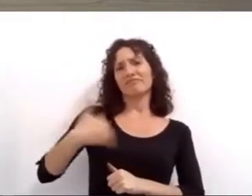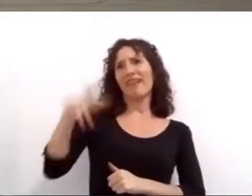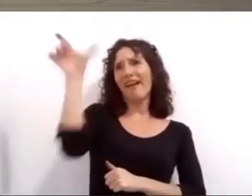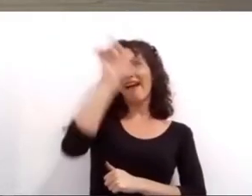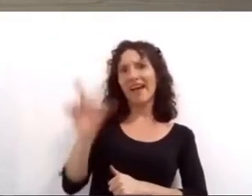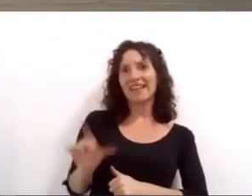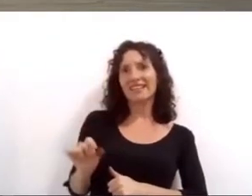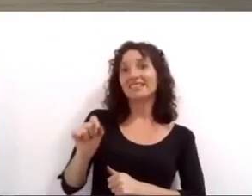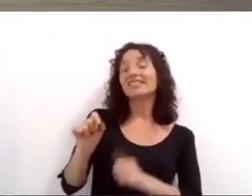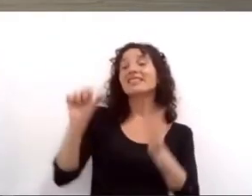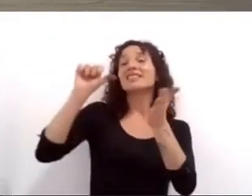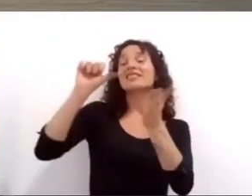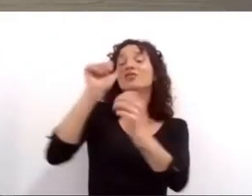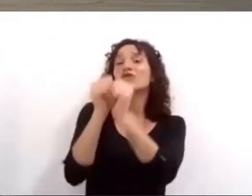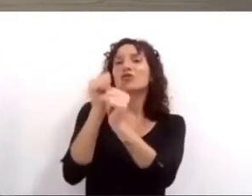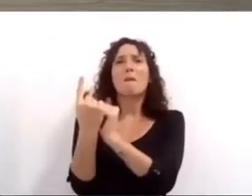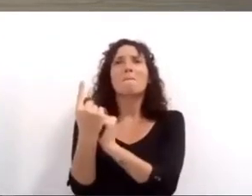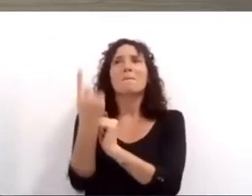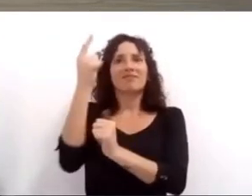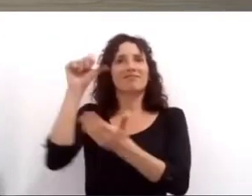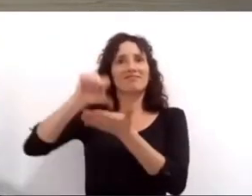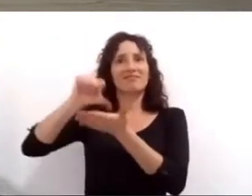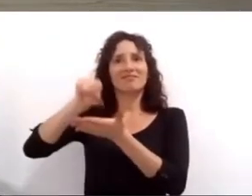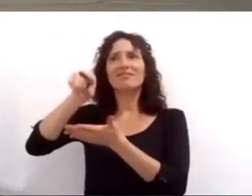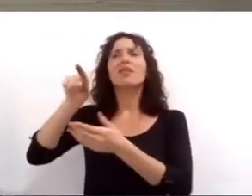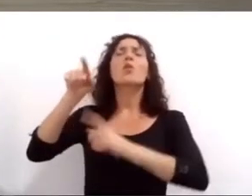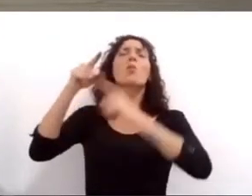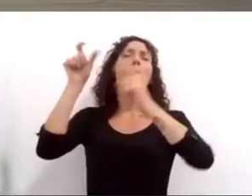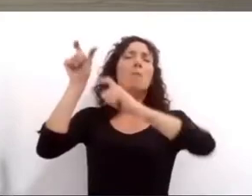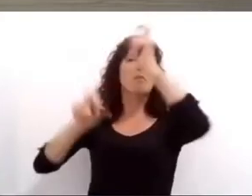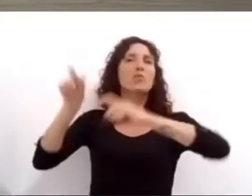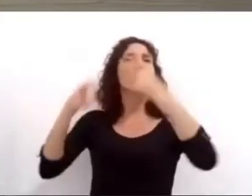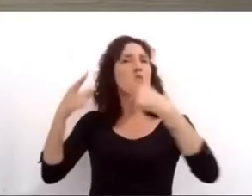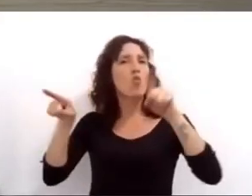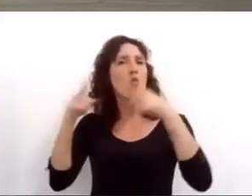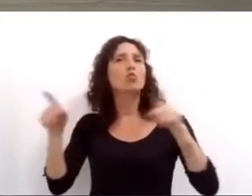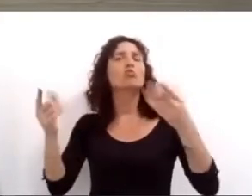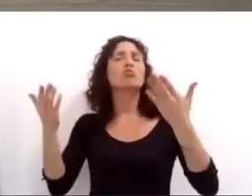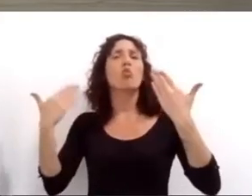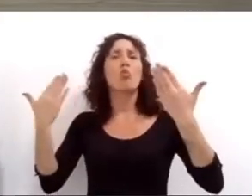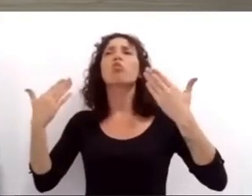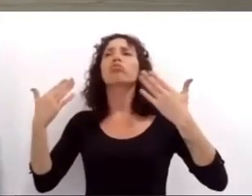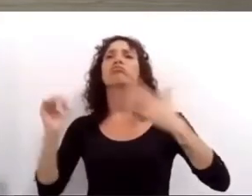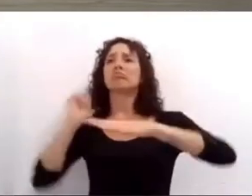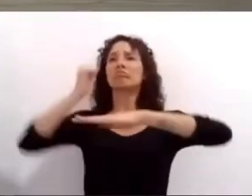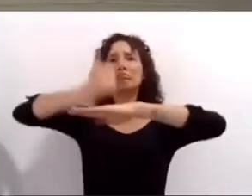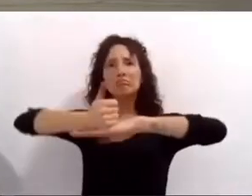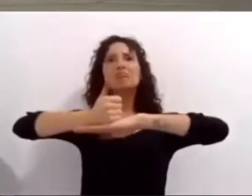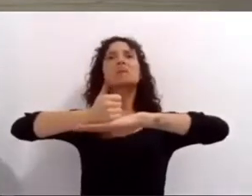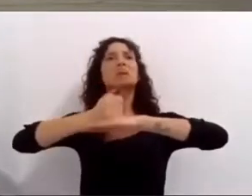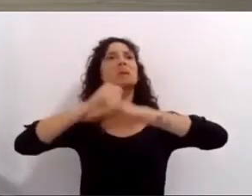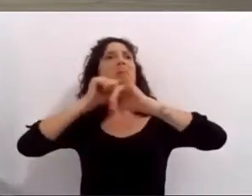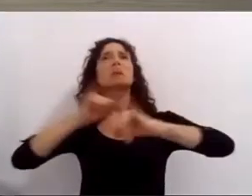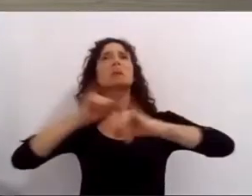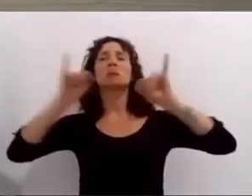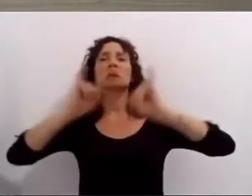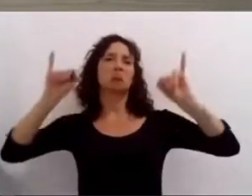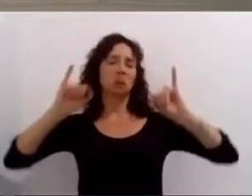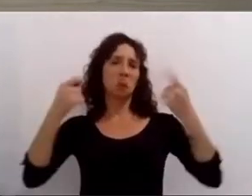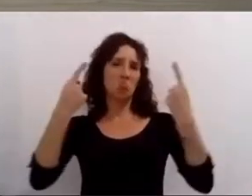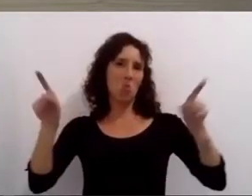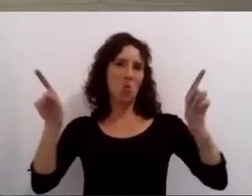pudieron volver a los escenarios y los vecinos disfrutarlo de forma presencial el anfiteatro está de a poco